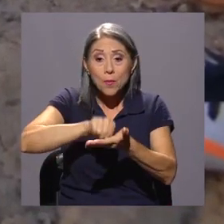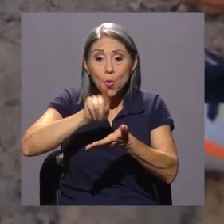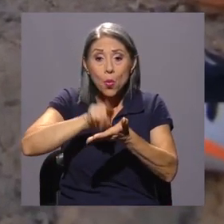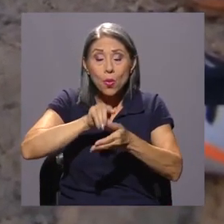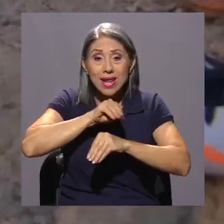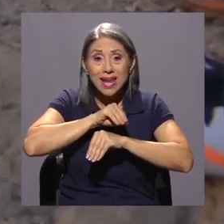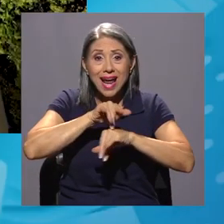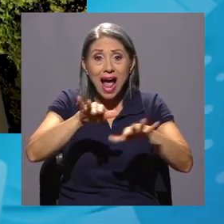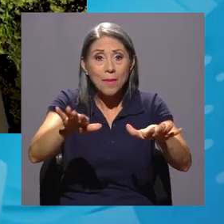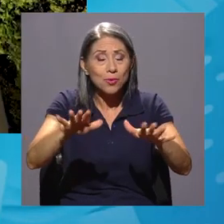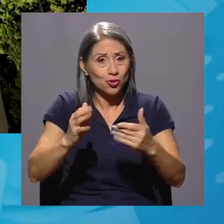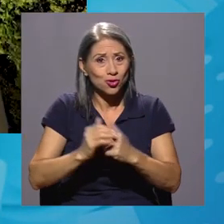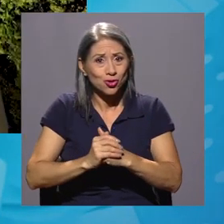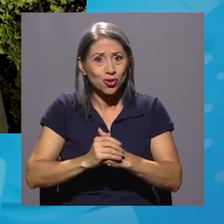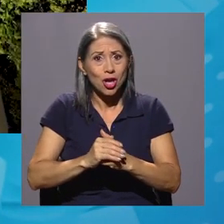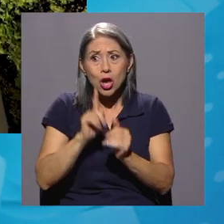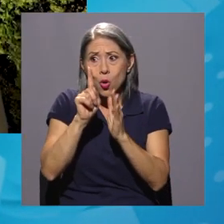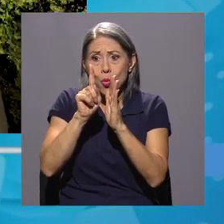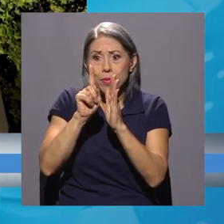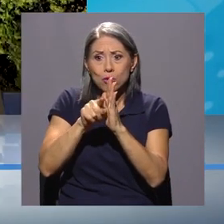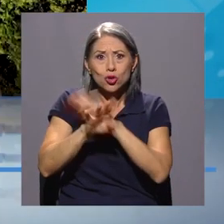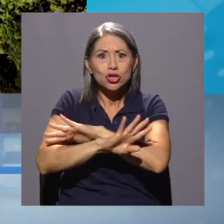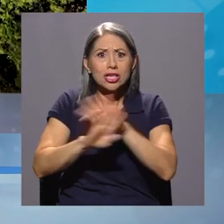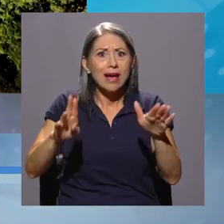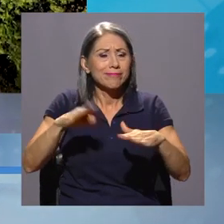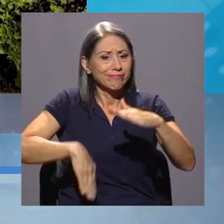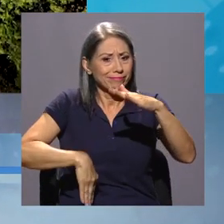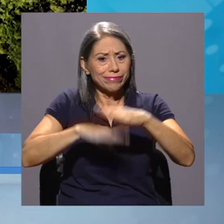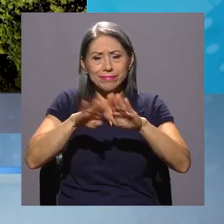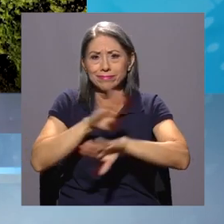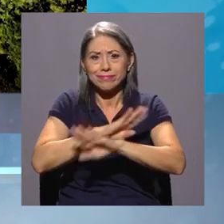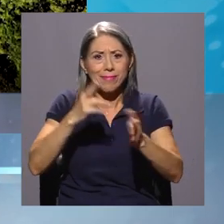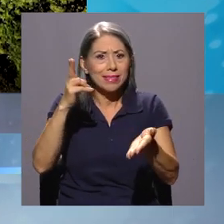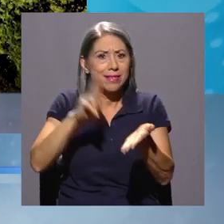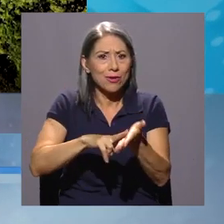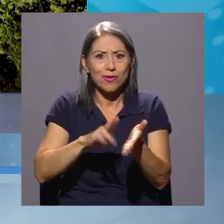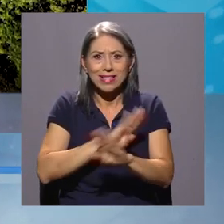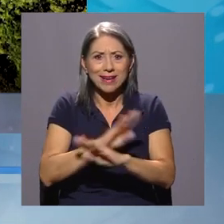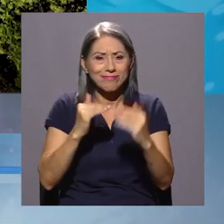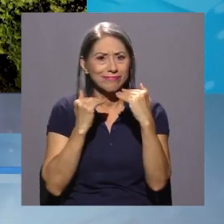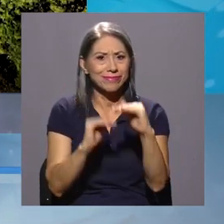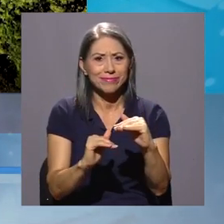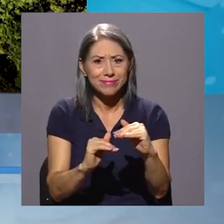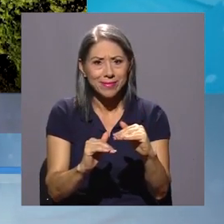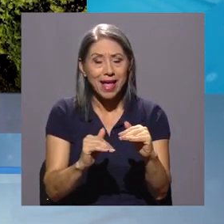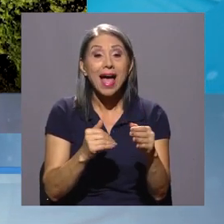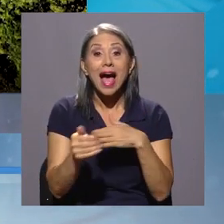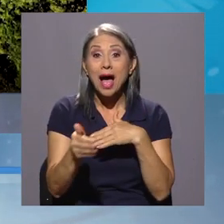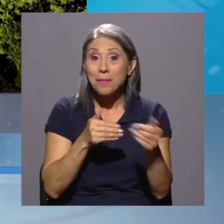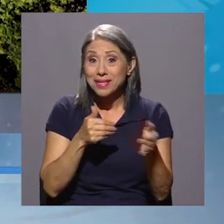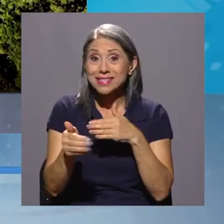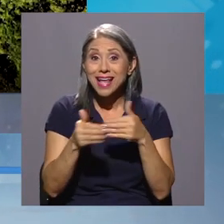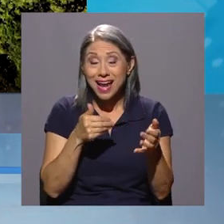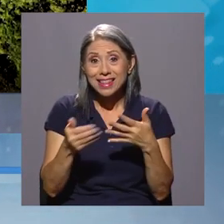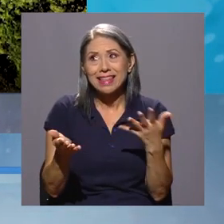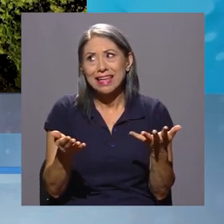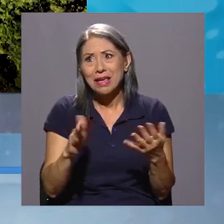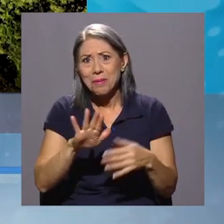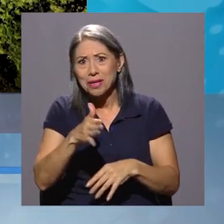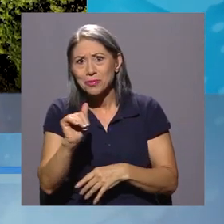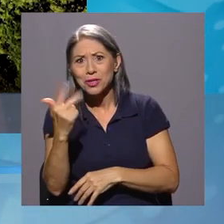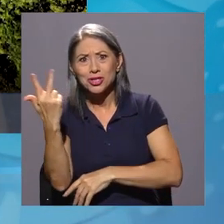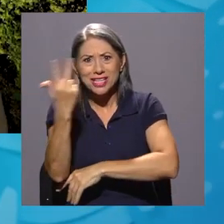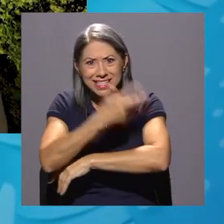electrónico y el cupo máximo es de 30 personas. Quienes obtienen una nota superior a 70 y cumplen con la asistencia reciben un